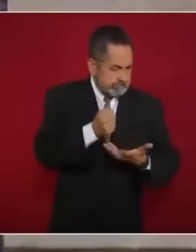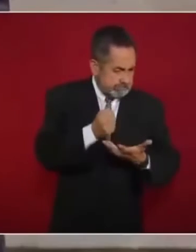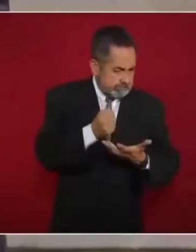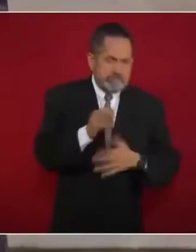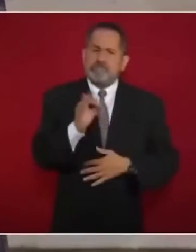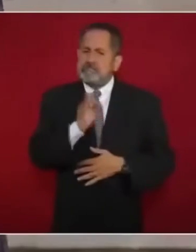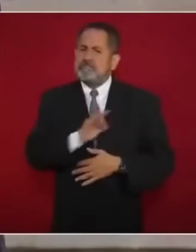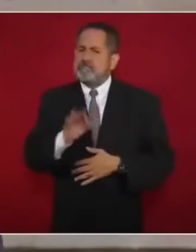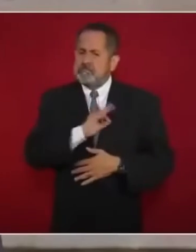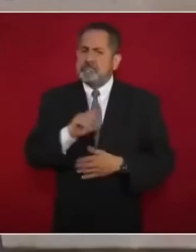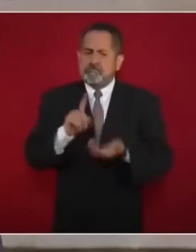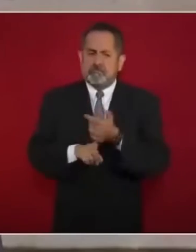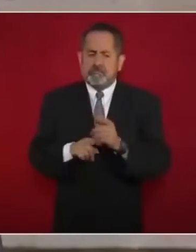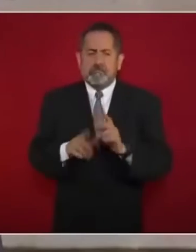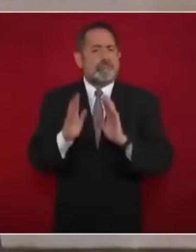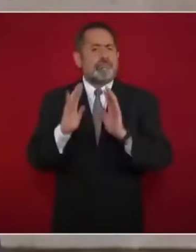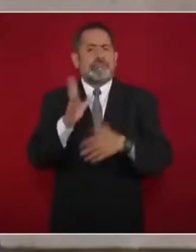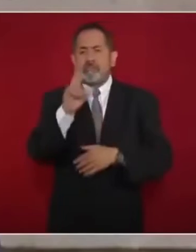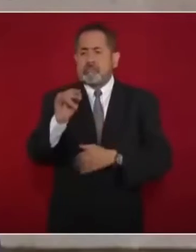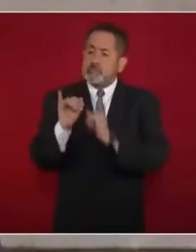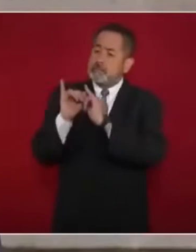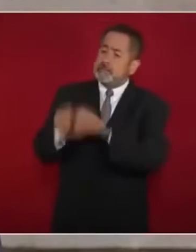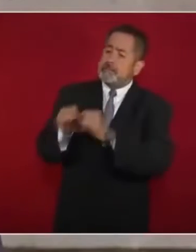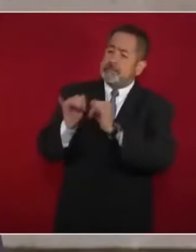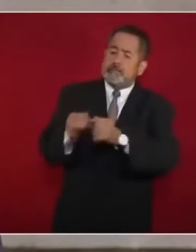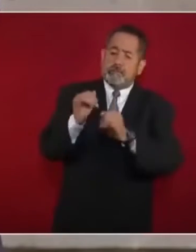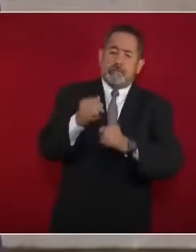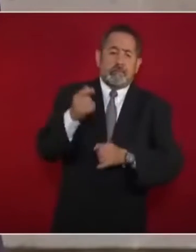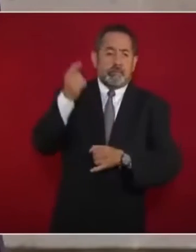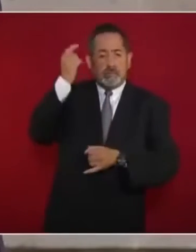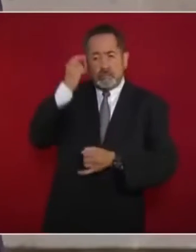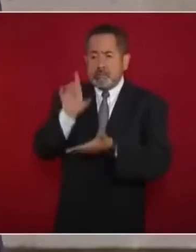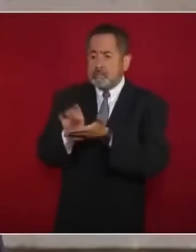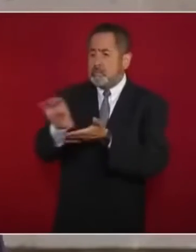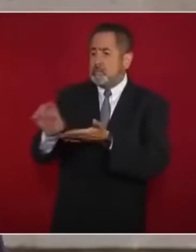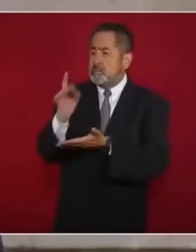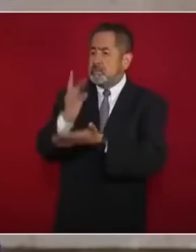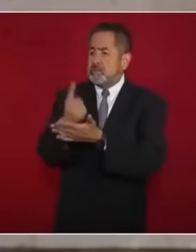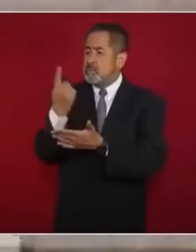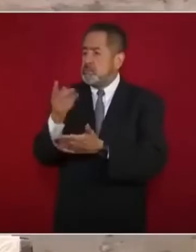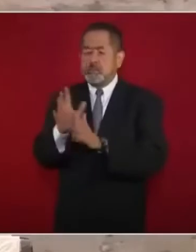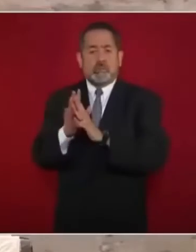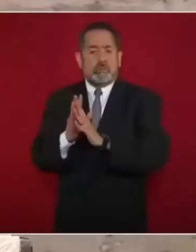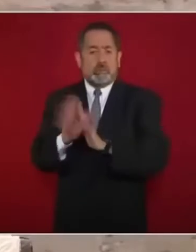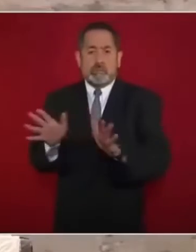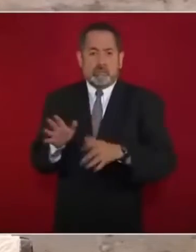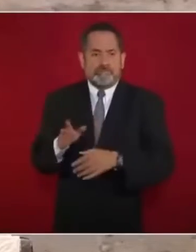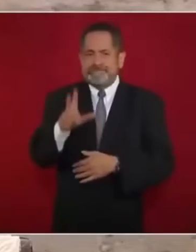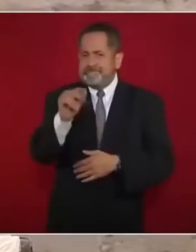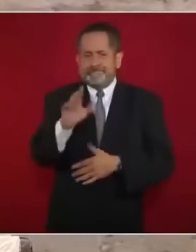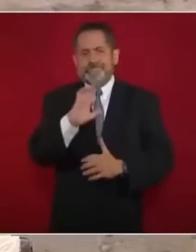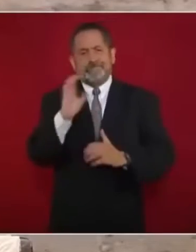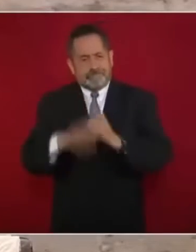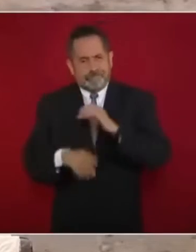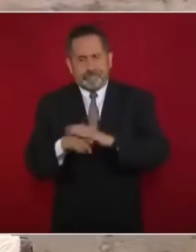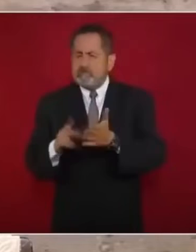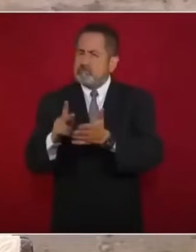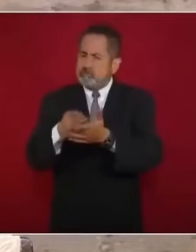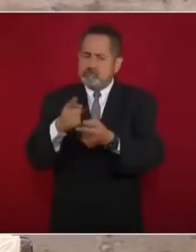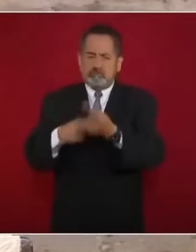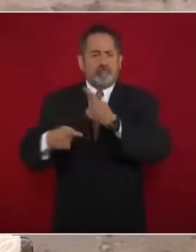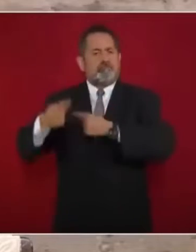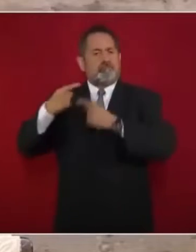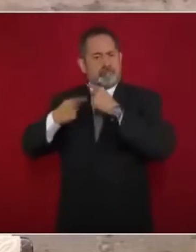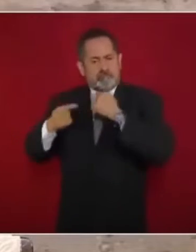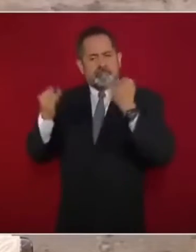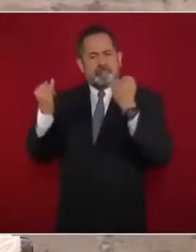que desaparezcan las cuentas individuales para los trabajadores de la educación y que regresemos